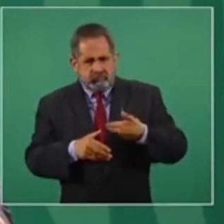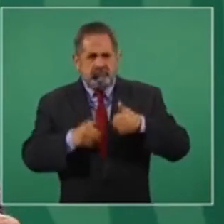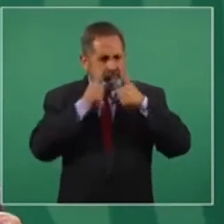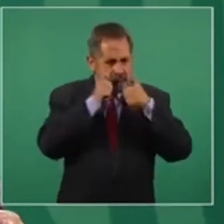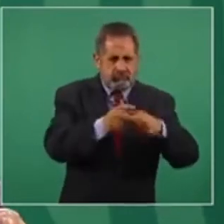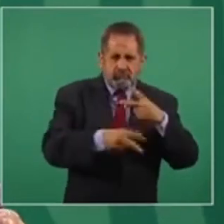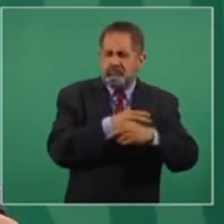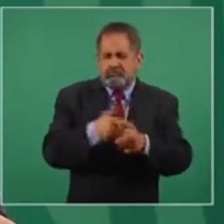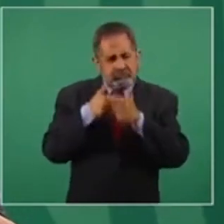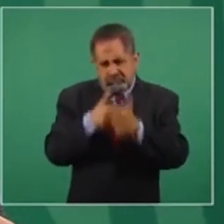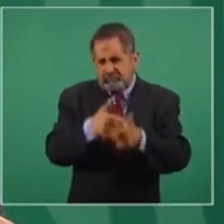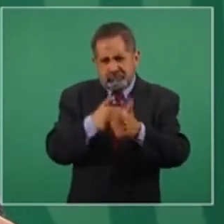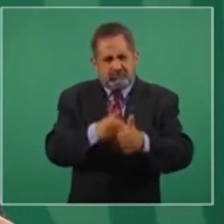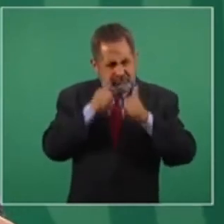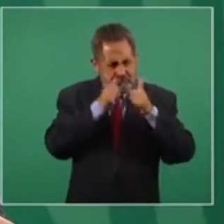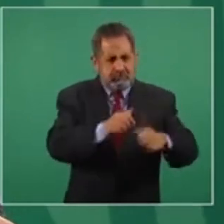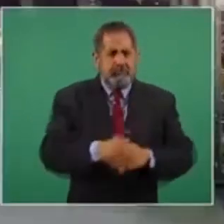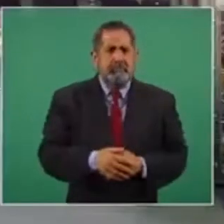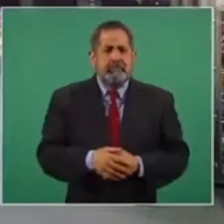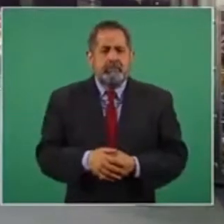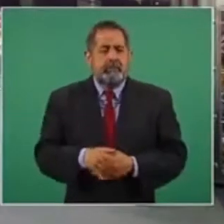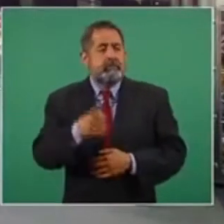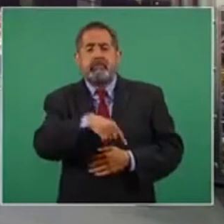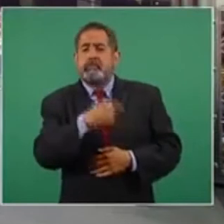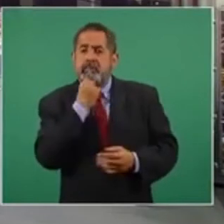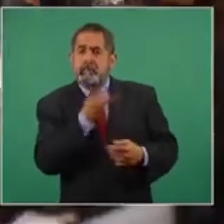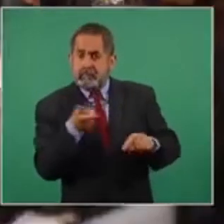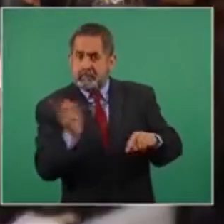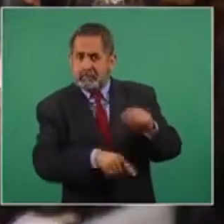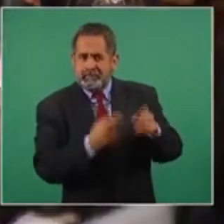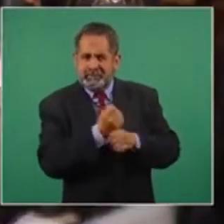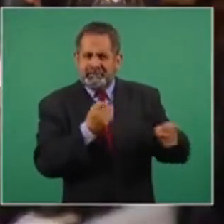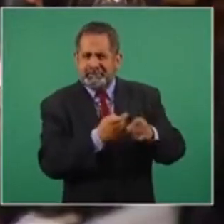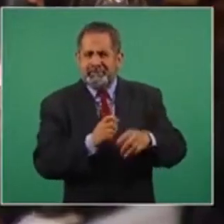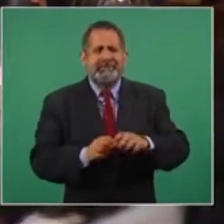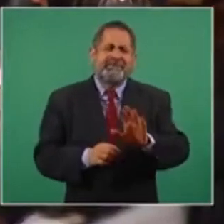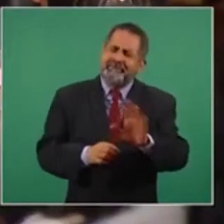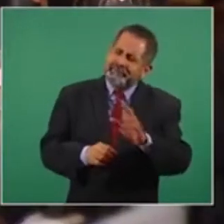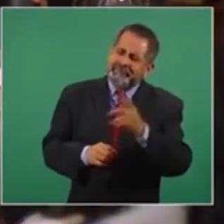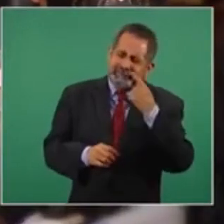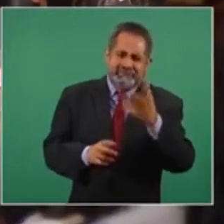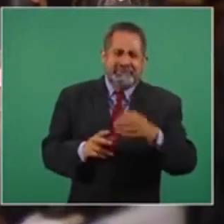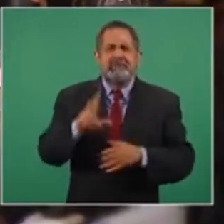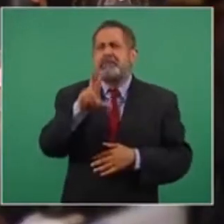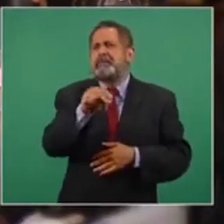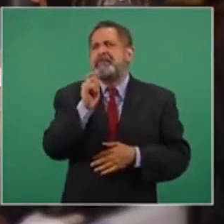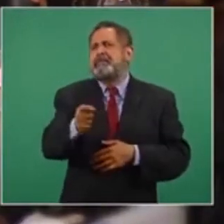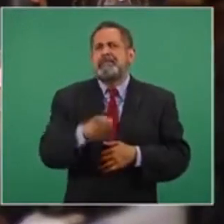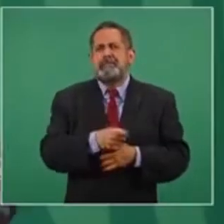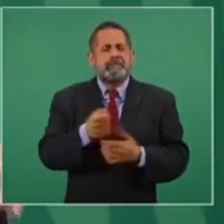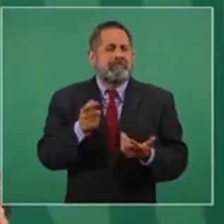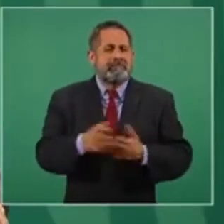demandas, y se van a seguir atendiendo. ¿Se va a desarmar a esos niños o qué se va a hacer al a buscar la forma, porque tampoco se trata